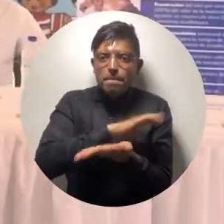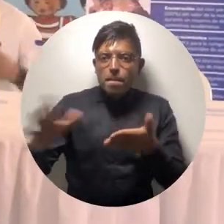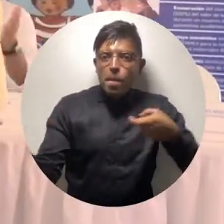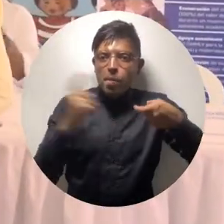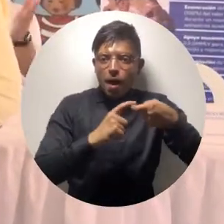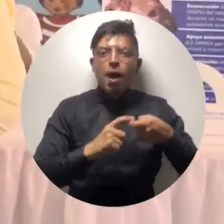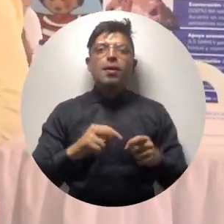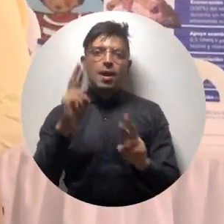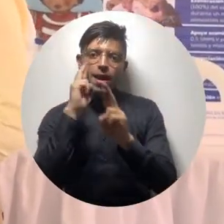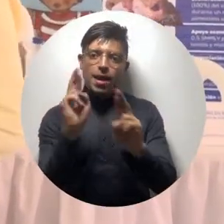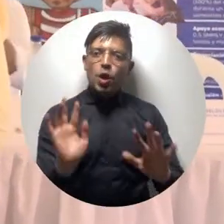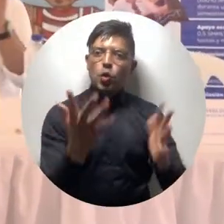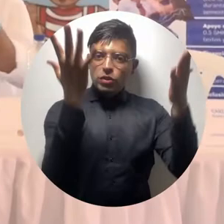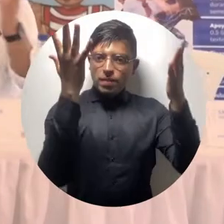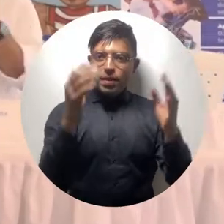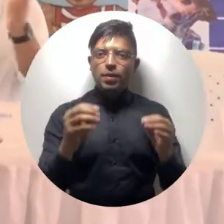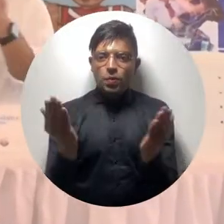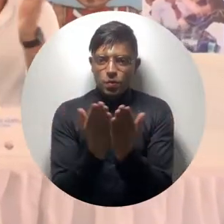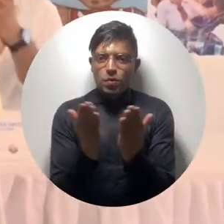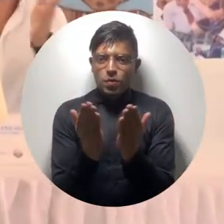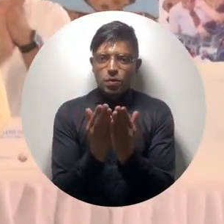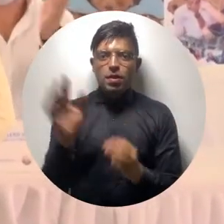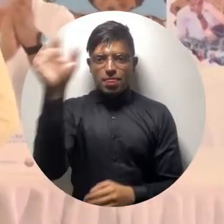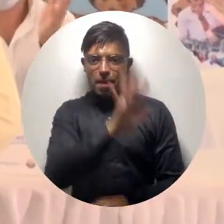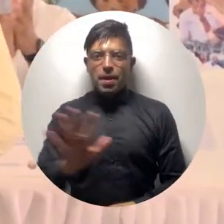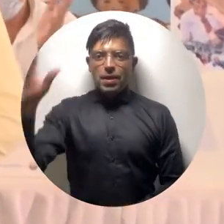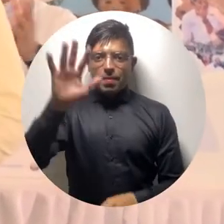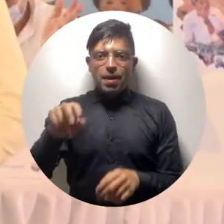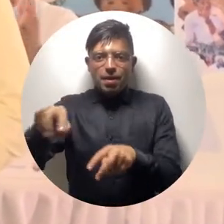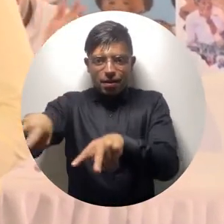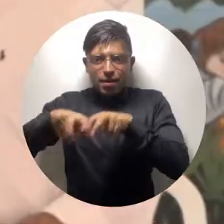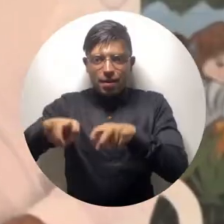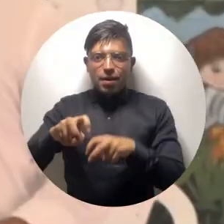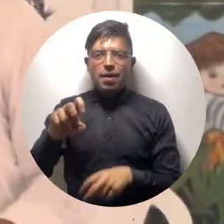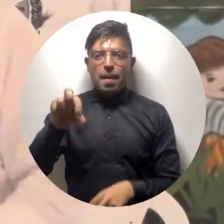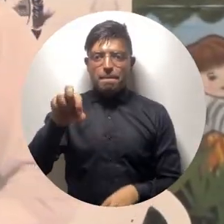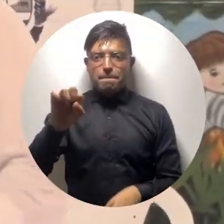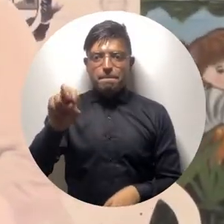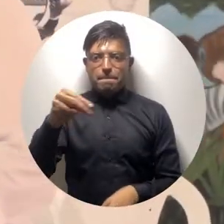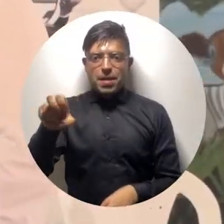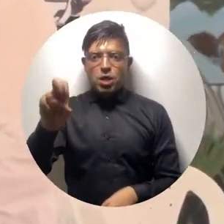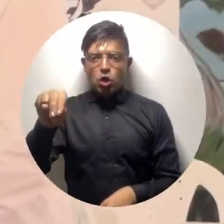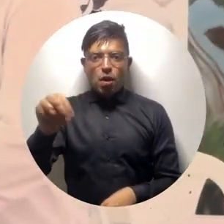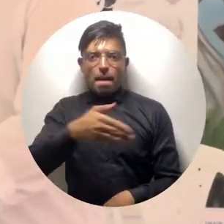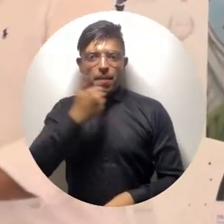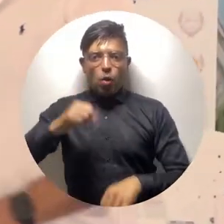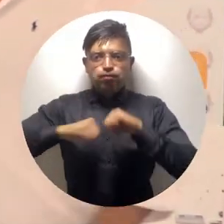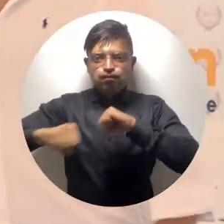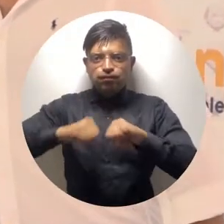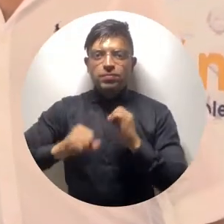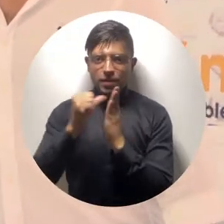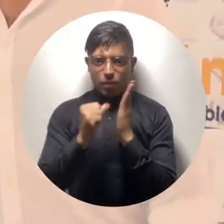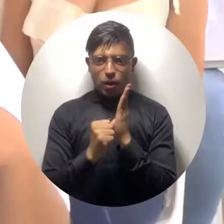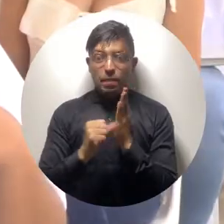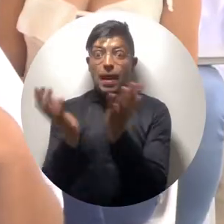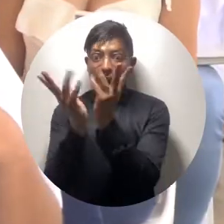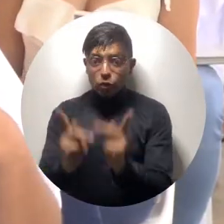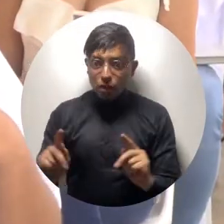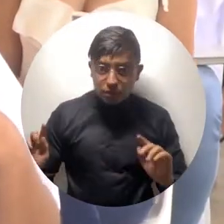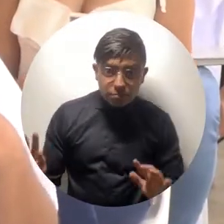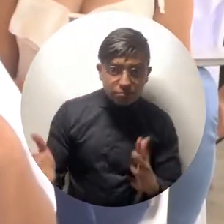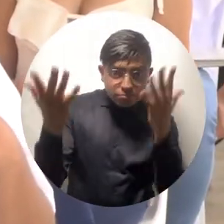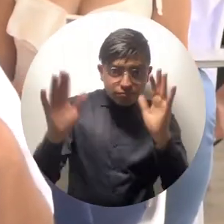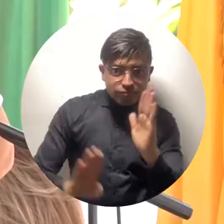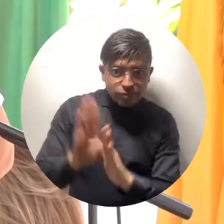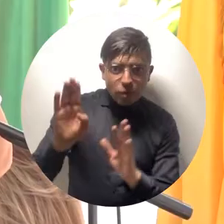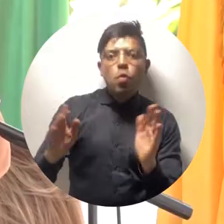reconocimiento a la institución educativa departamental agrícola El Piñón por obtener el mejor desempeño en el programa y a los estudiantes destacados.